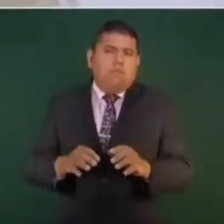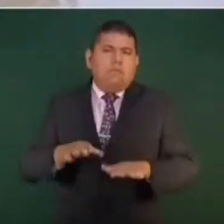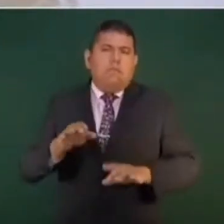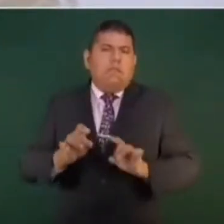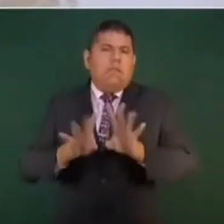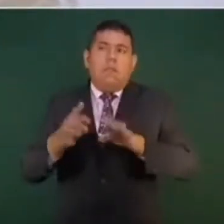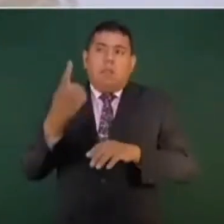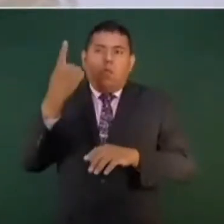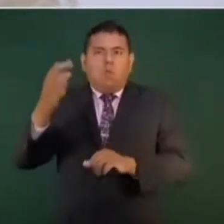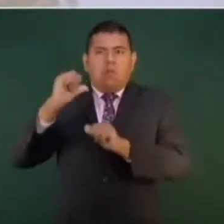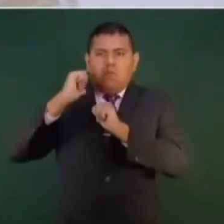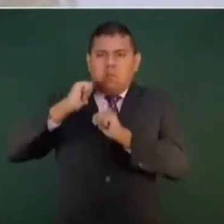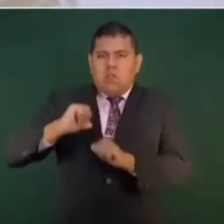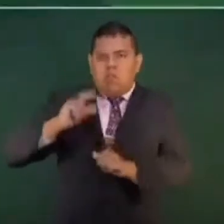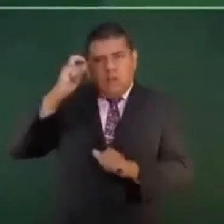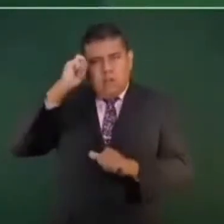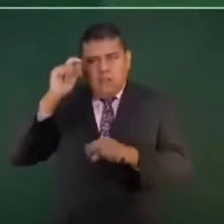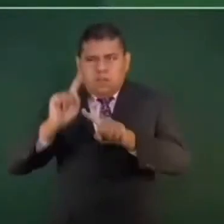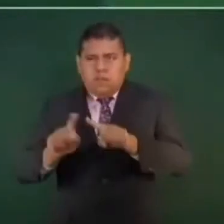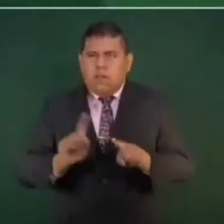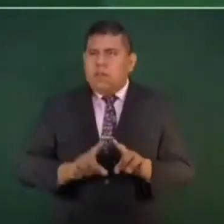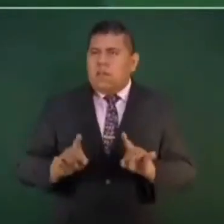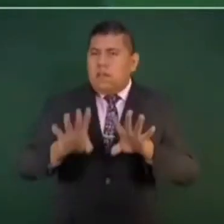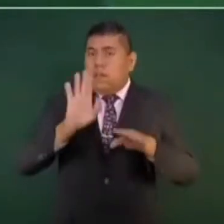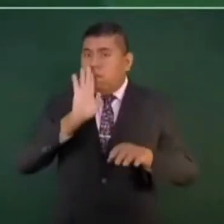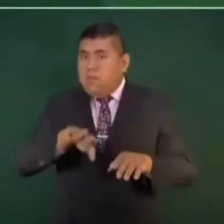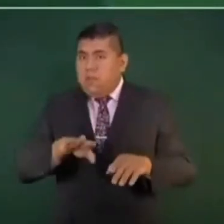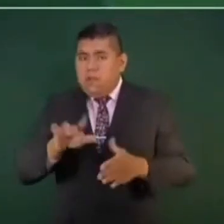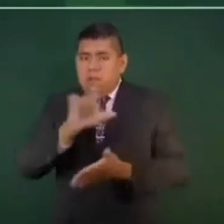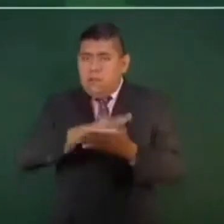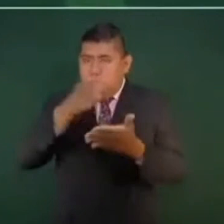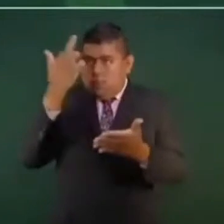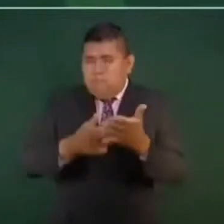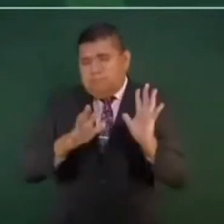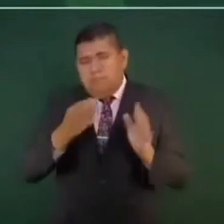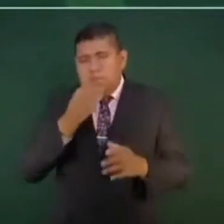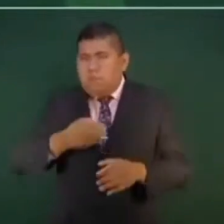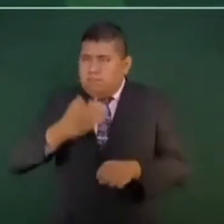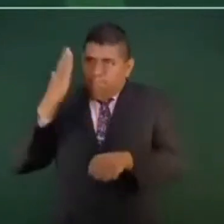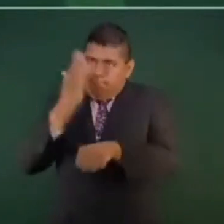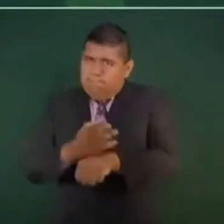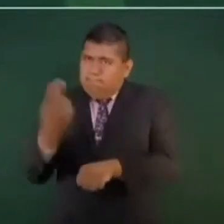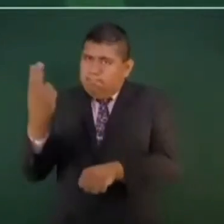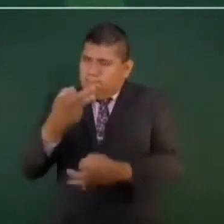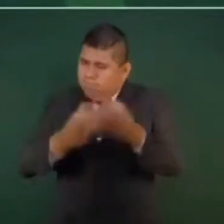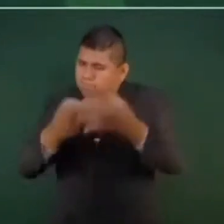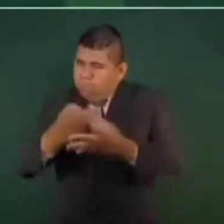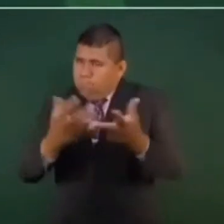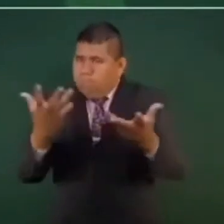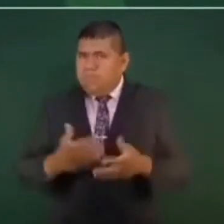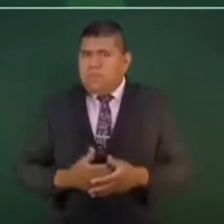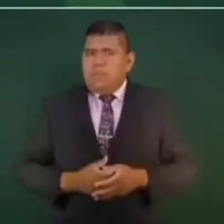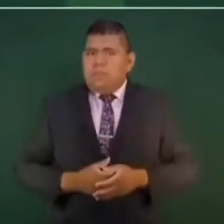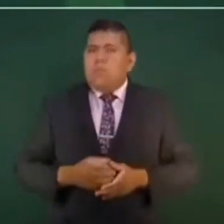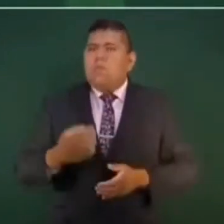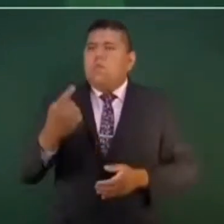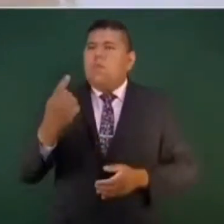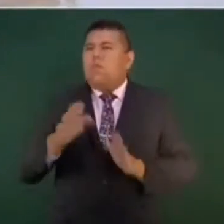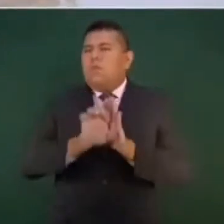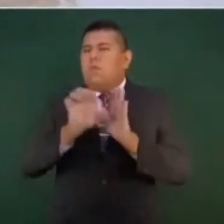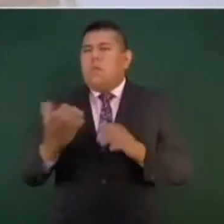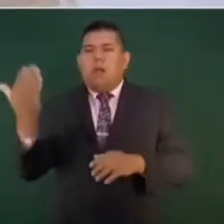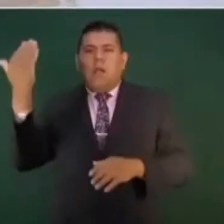sea quien sea comete un delito tiene que ser castigado uno de los errores que se